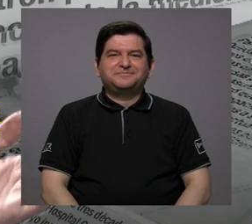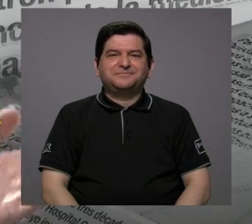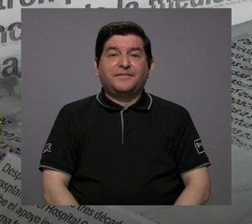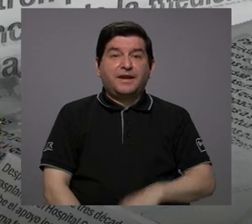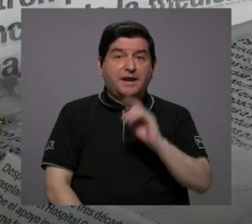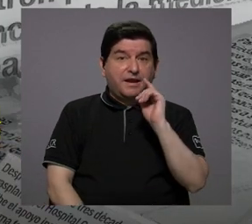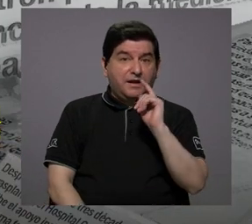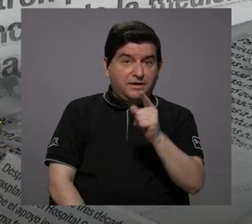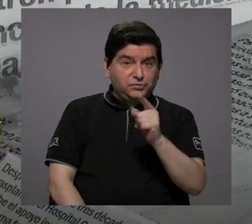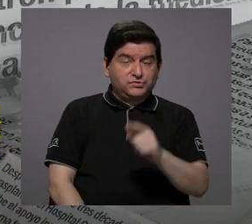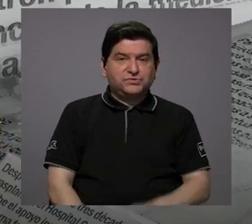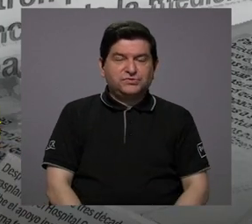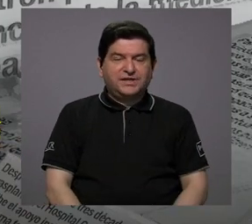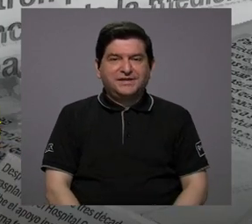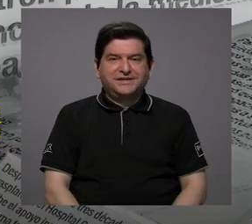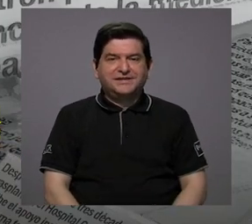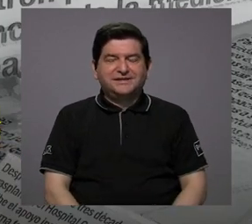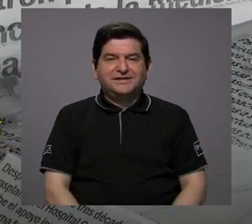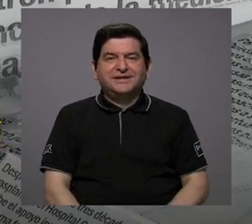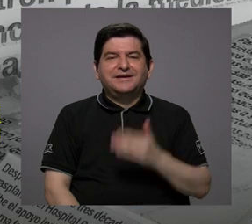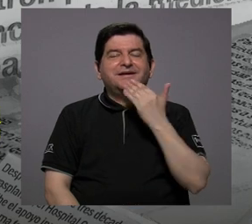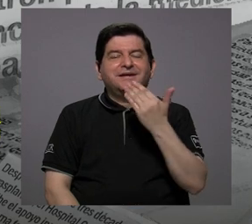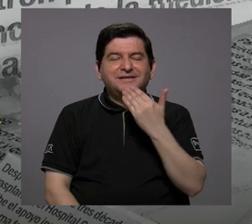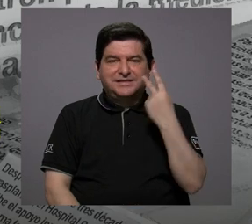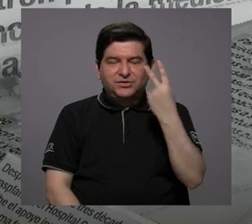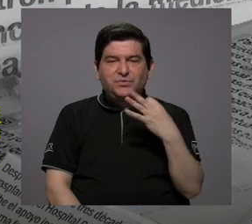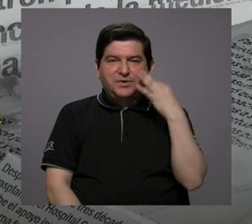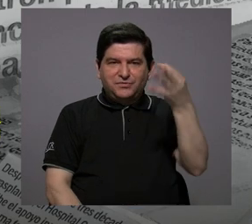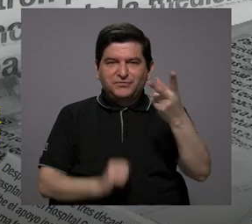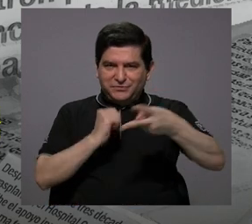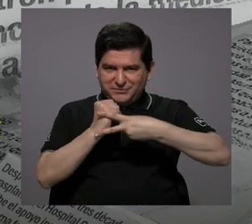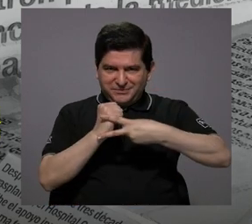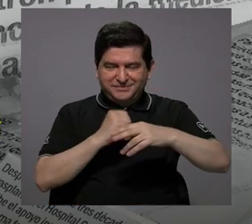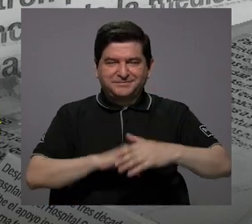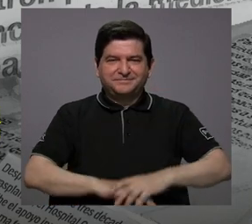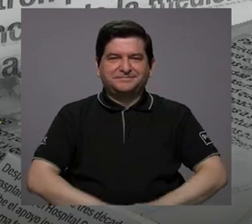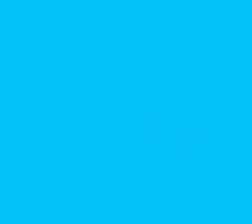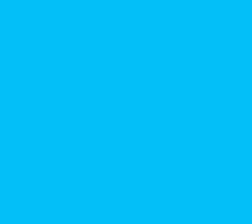Bueno y a ustedes nos despedimos y nos vemos en la próxima vez.